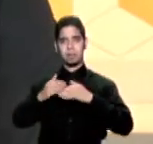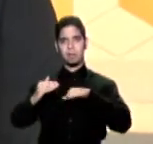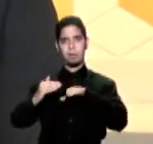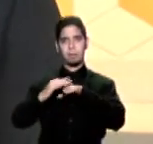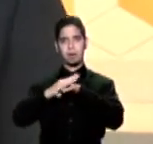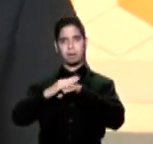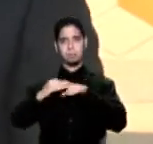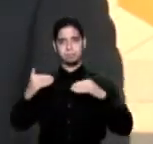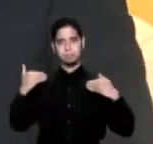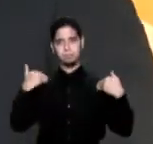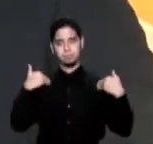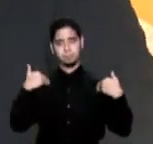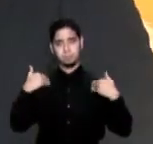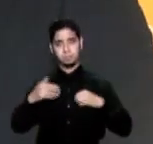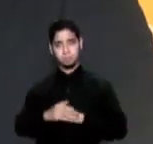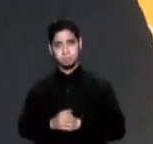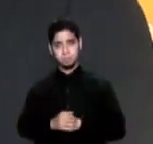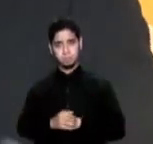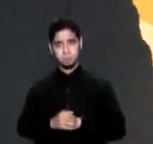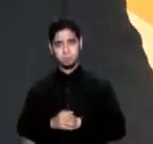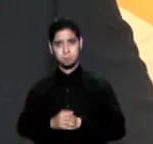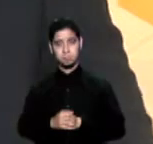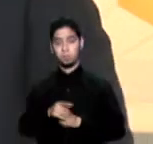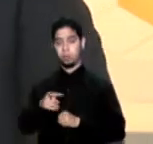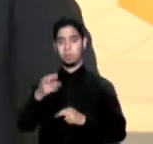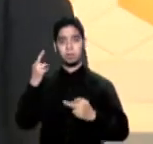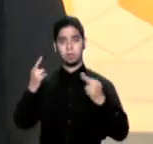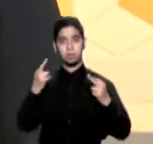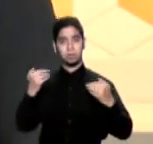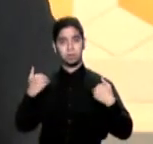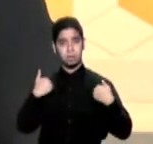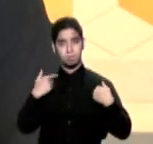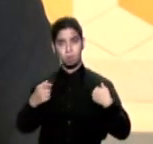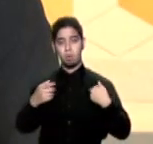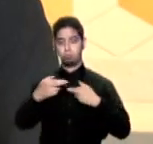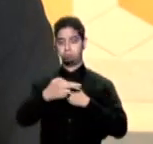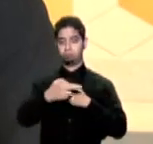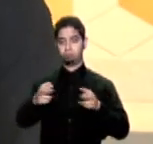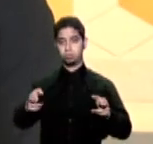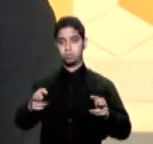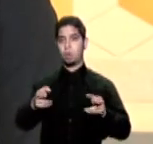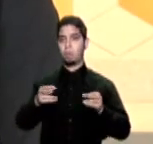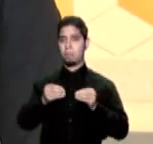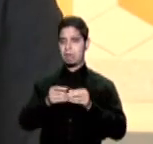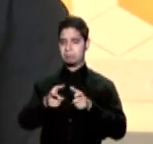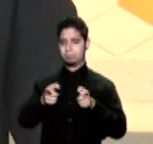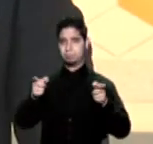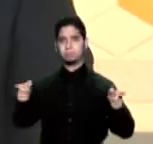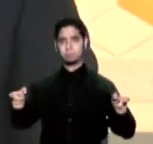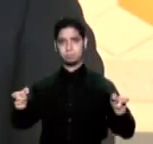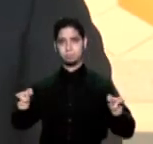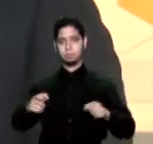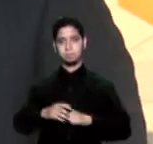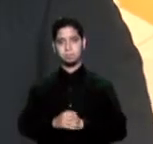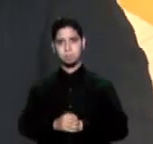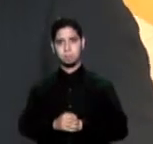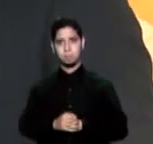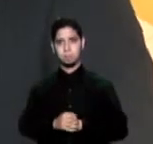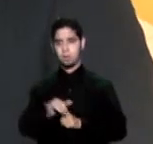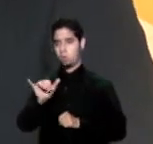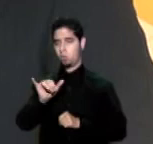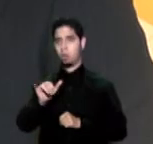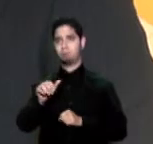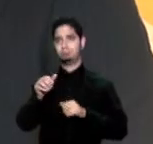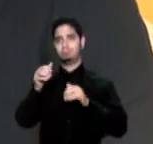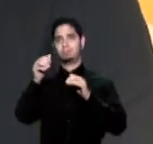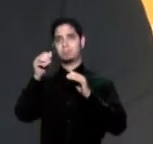y por eso contamos con las habitaciones más amplias en un ambiente urbano y moderno y arte digital exterior por